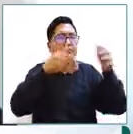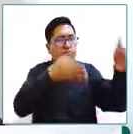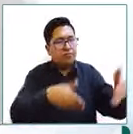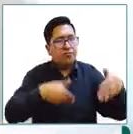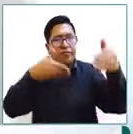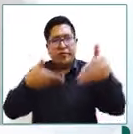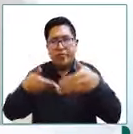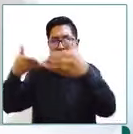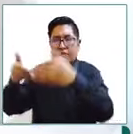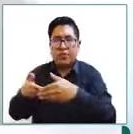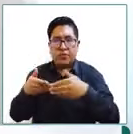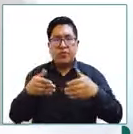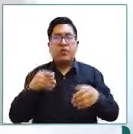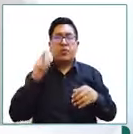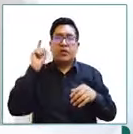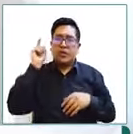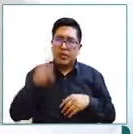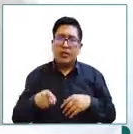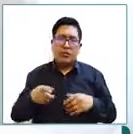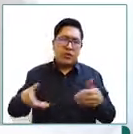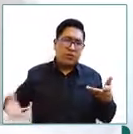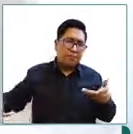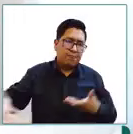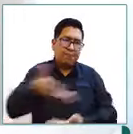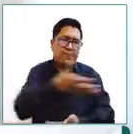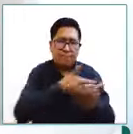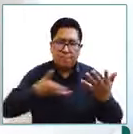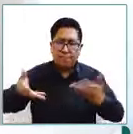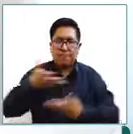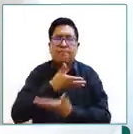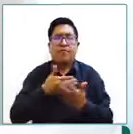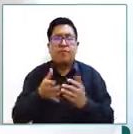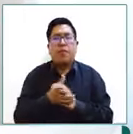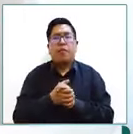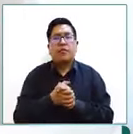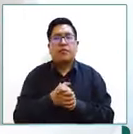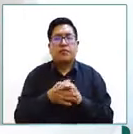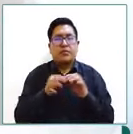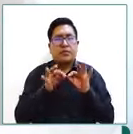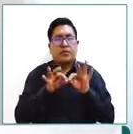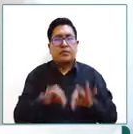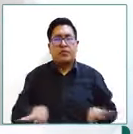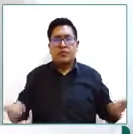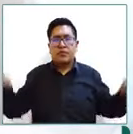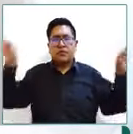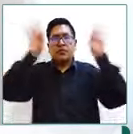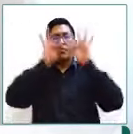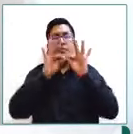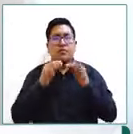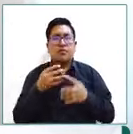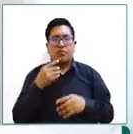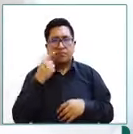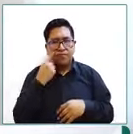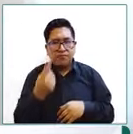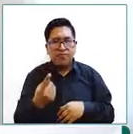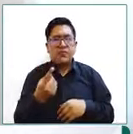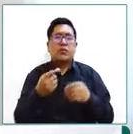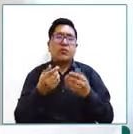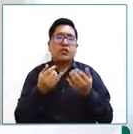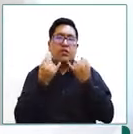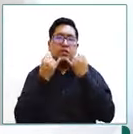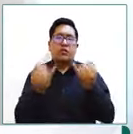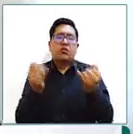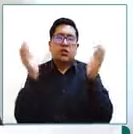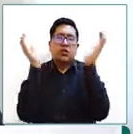generar estos canales de acción conjunta esta es la importancia creo de estos informes porque